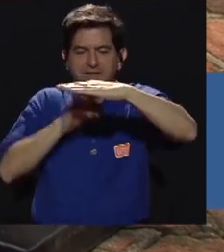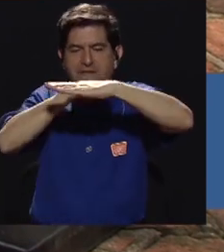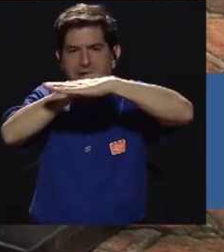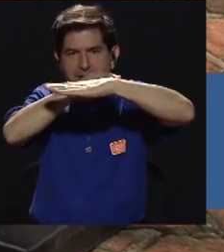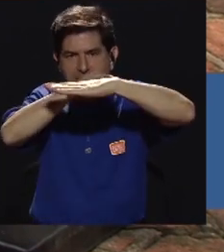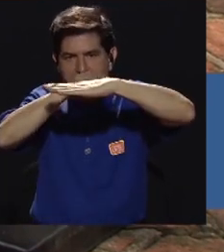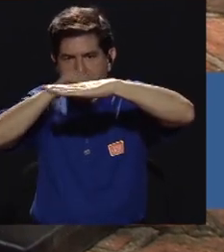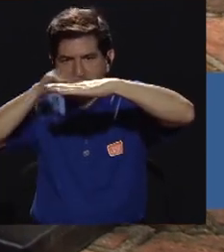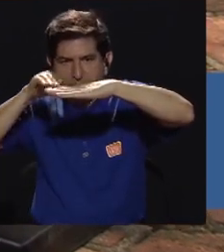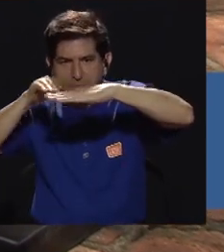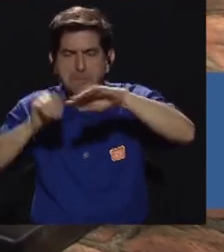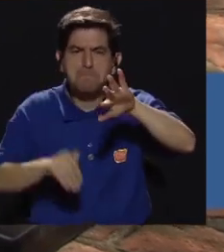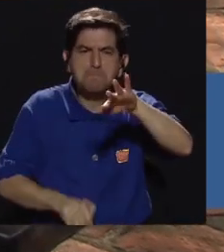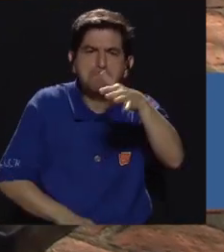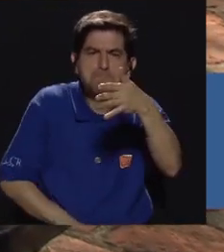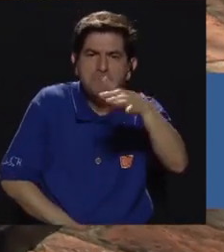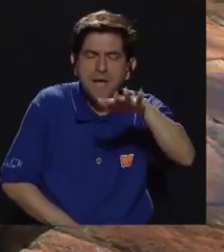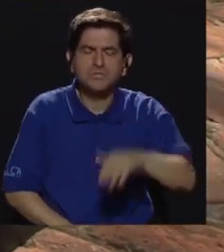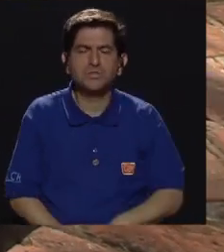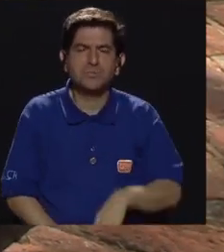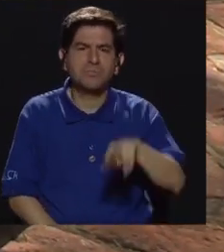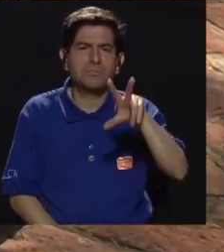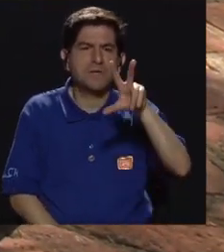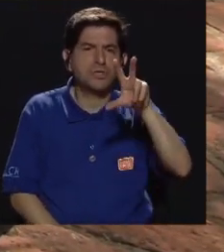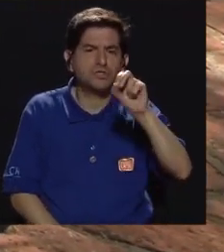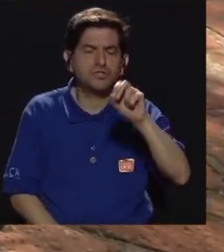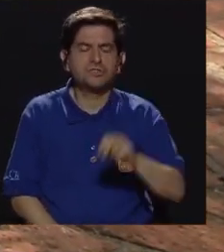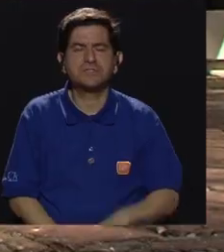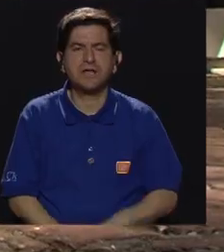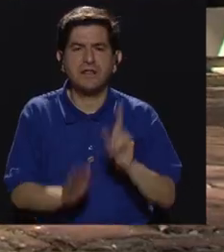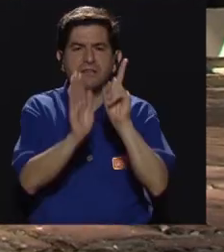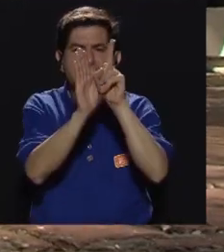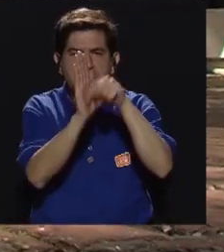durante aproximadamente 30 segundos.